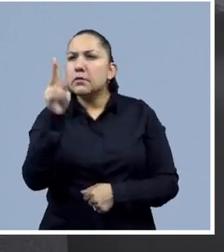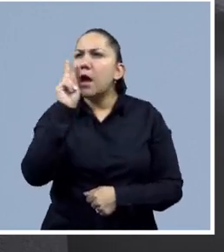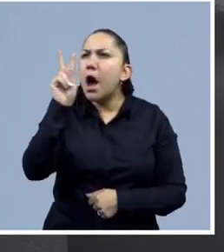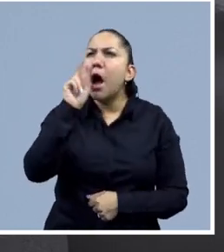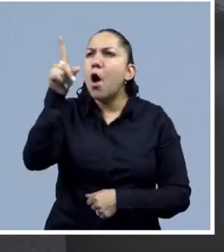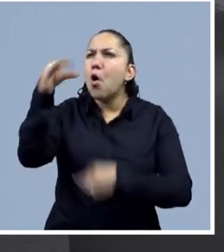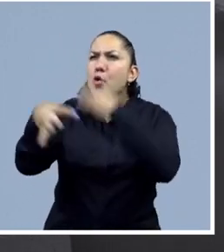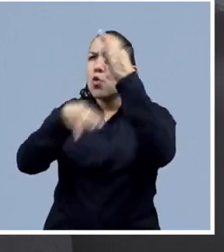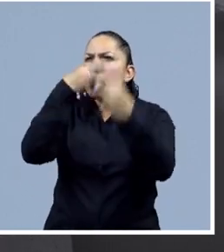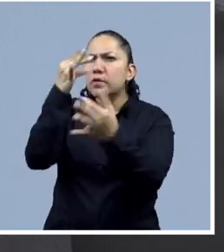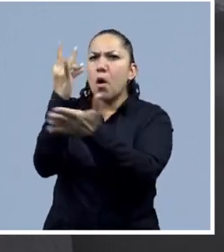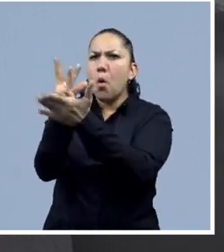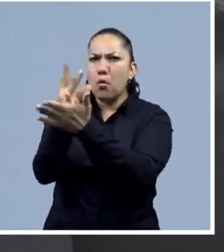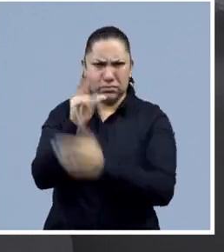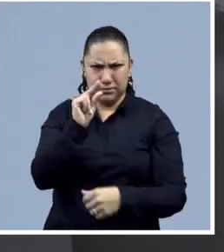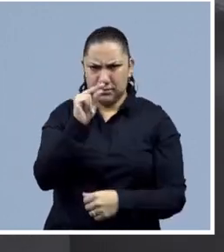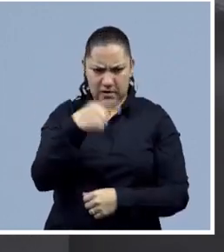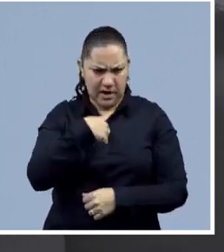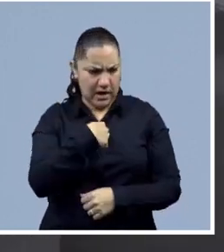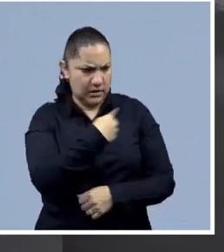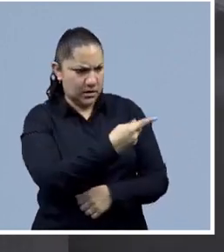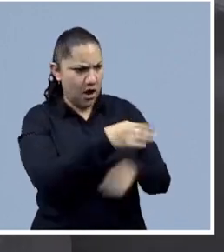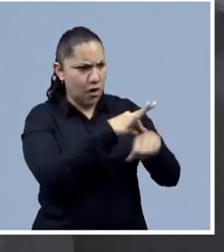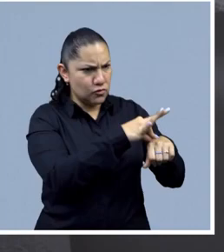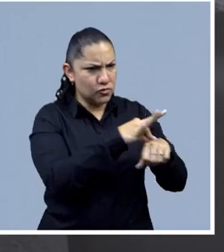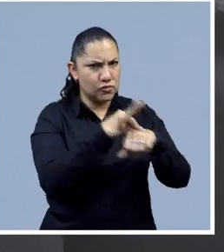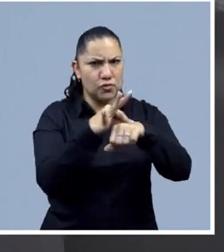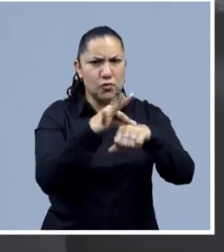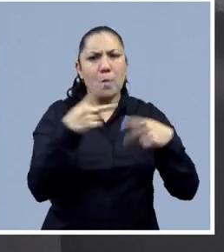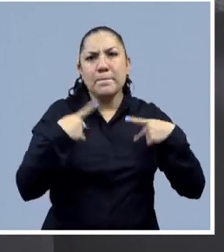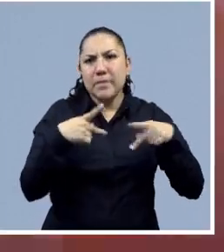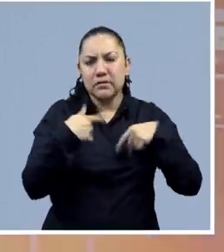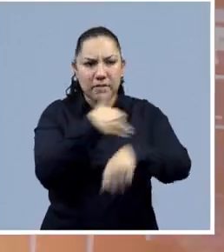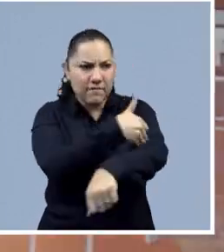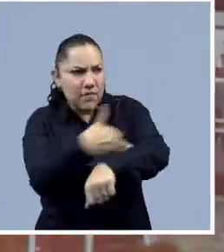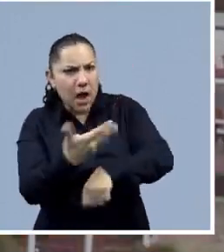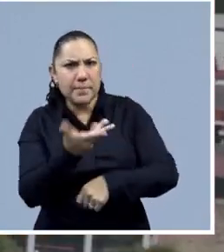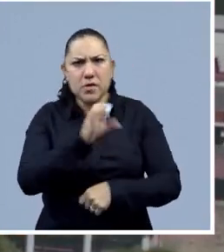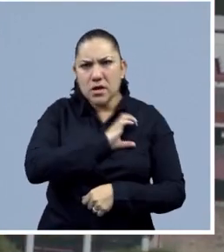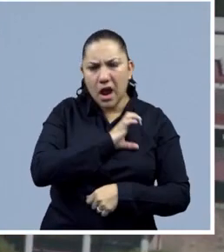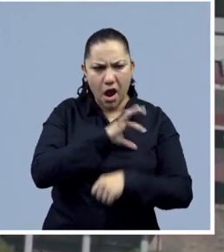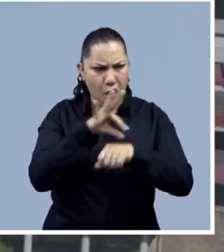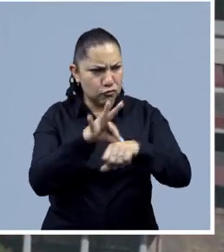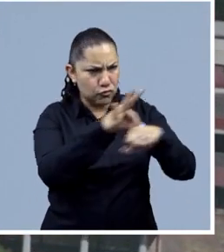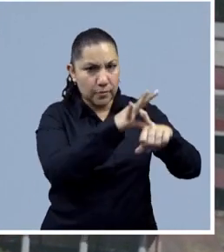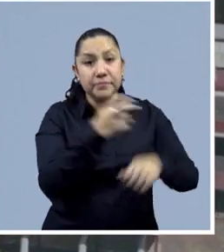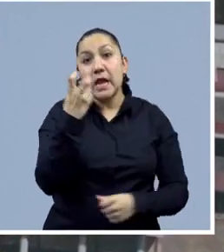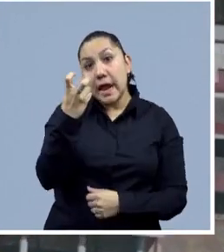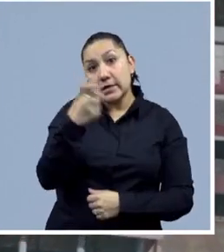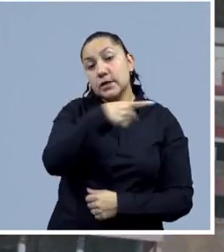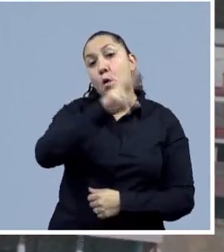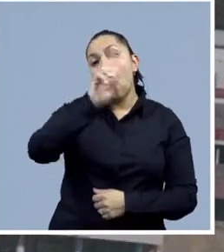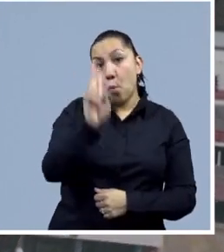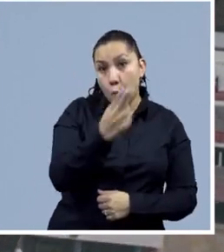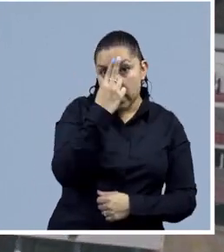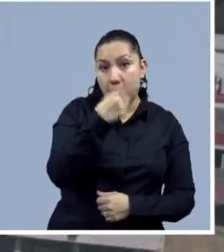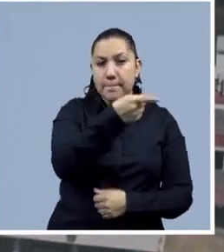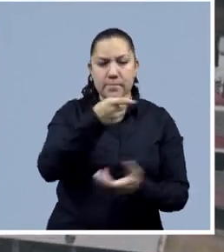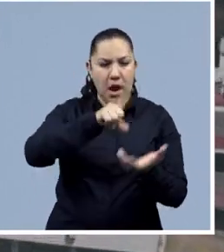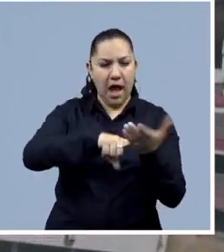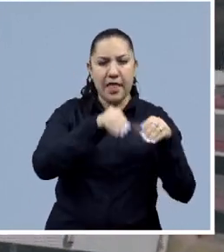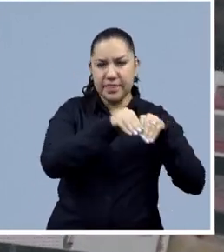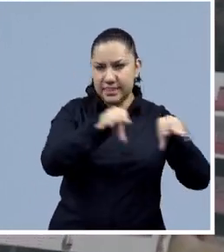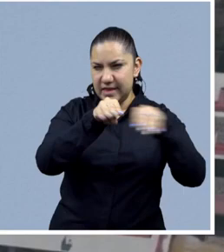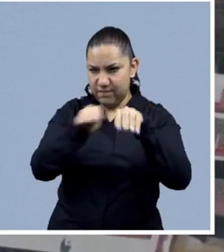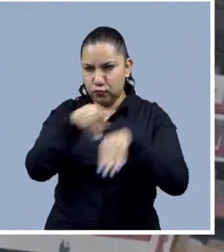las noticias, también hay quienes lo han vivido personalmente o entre sus seres queridos. La UNAM, a través de la Coordinación de Difusión